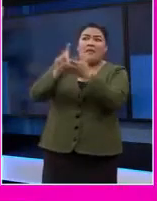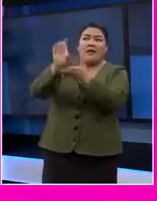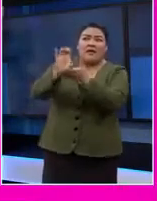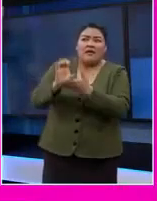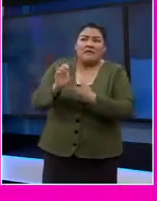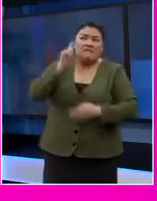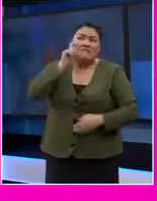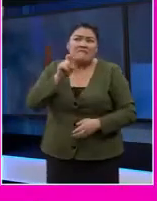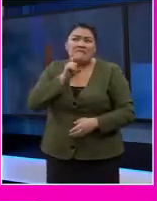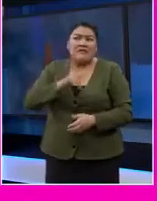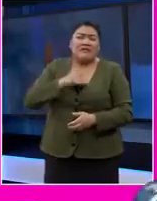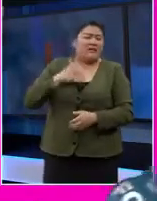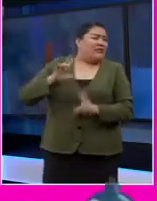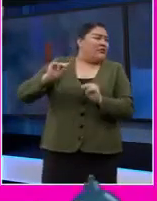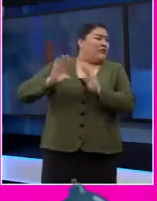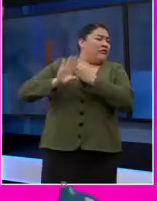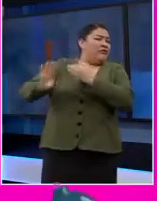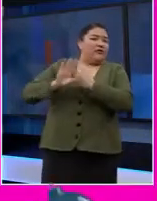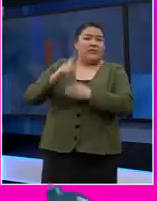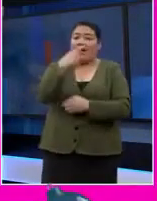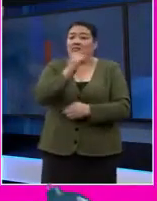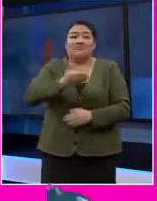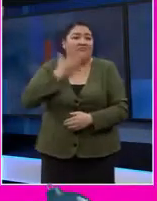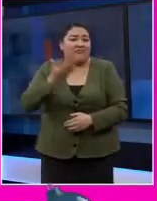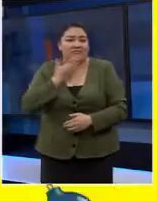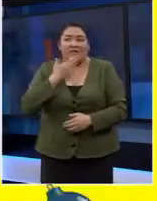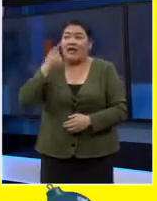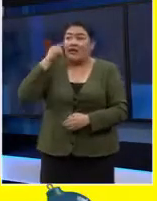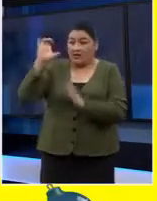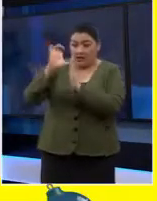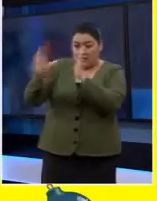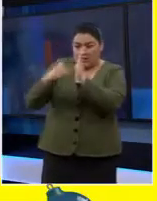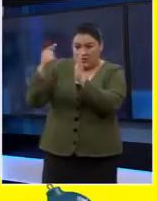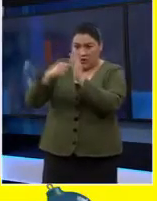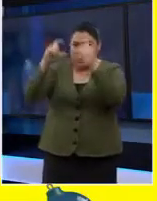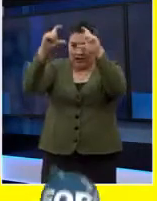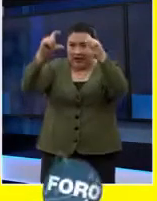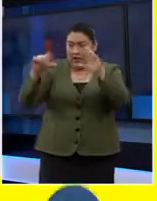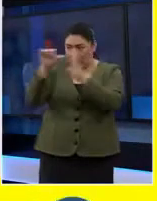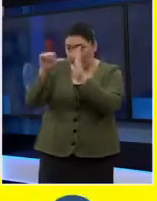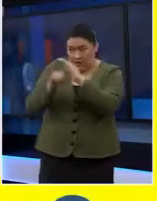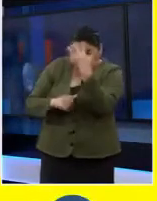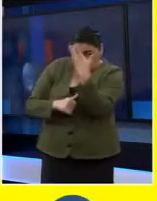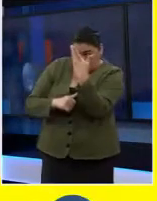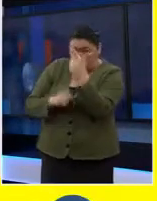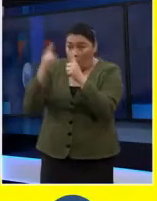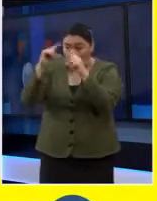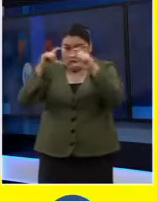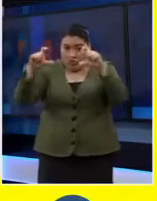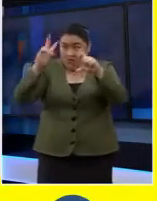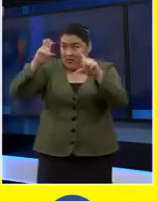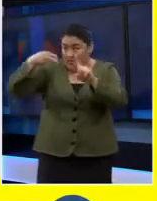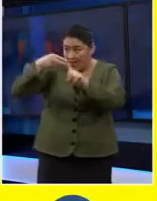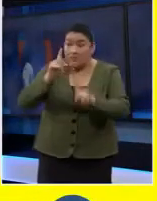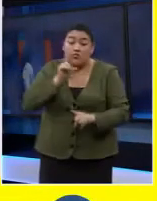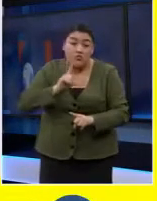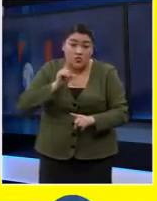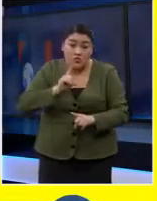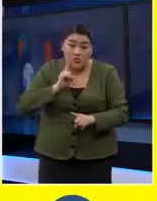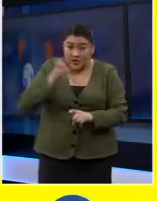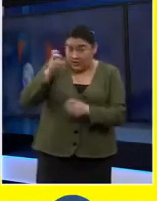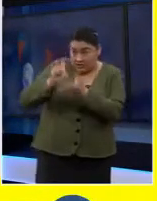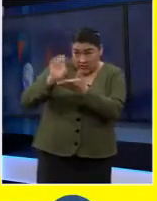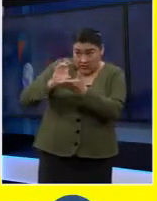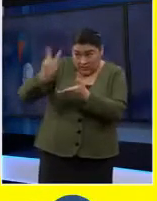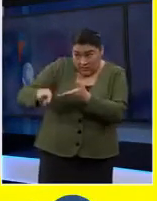sexual de las personas con discapacidad. Justo por eso te iba a preguntar, en la convención son 50 artículos, uno de ellos dedicado específicamente a las mujeres que viven con alguna